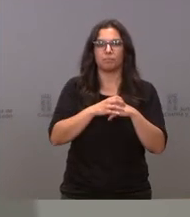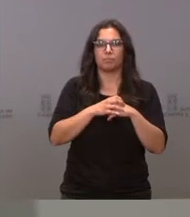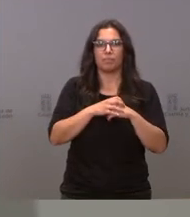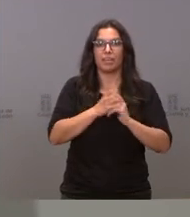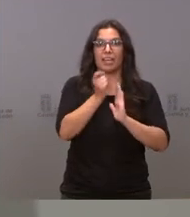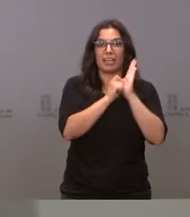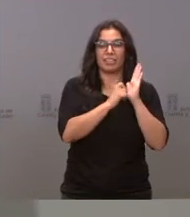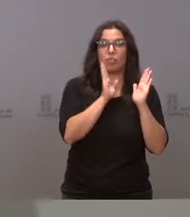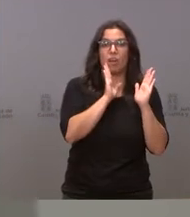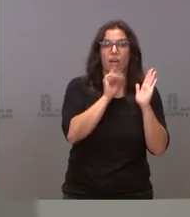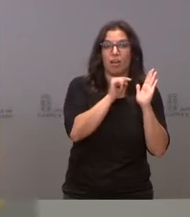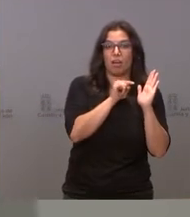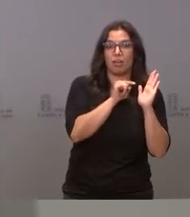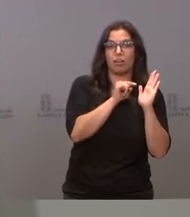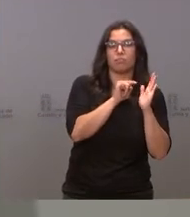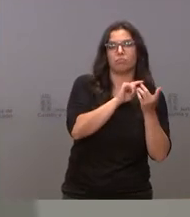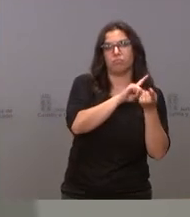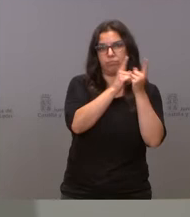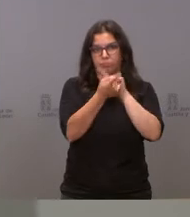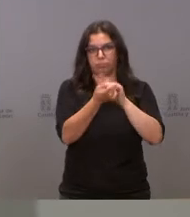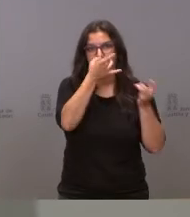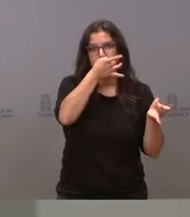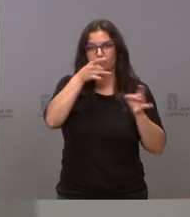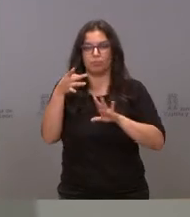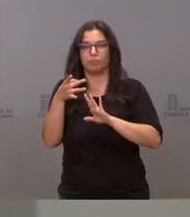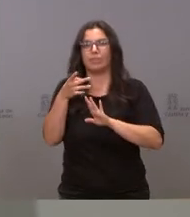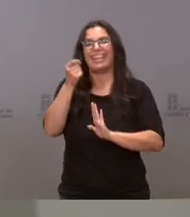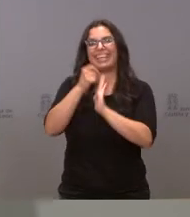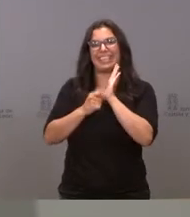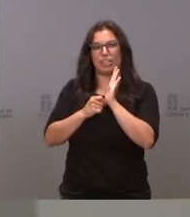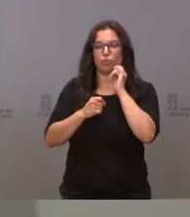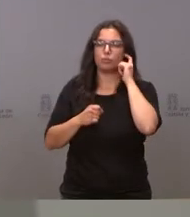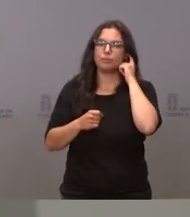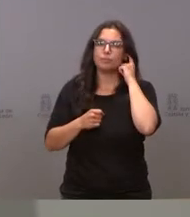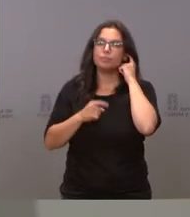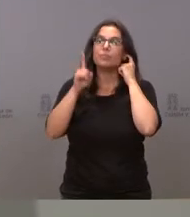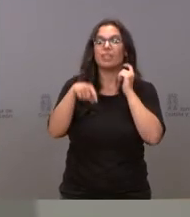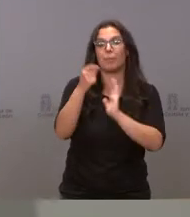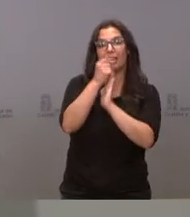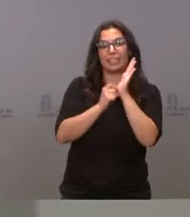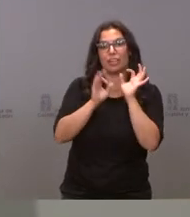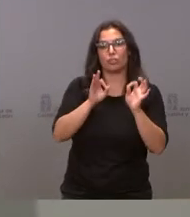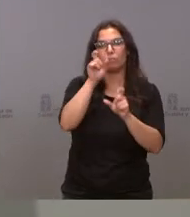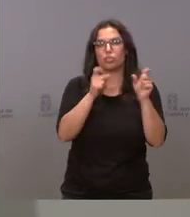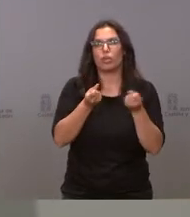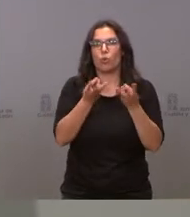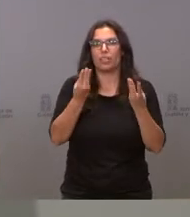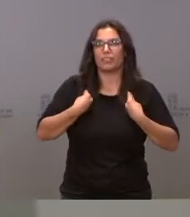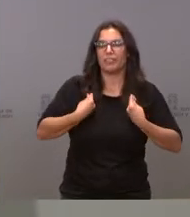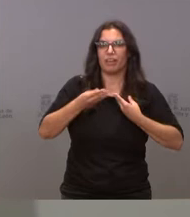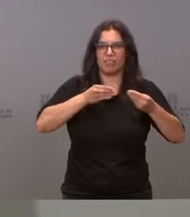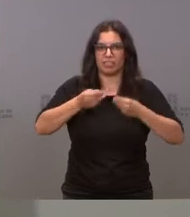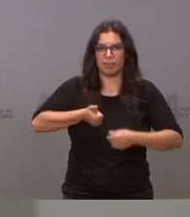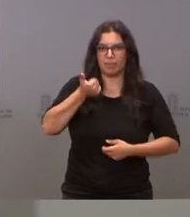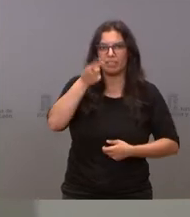requisitos que se sustituyen por lo que se denomina criterios. Se relajan también los criterios de población. El tiempo de acceso a los